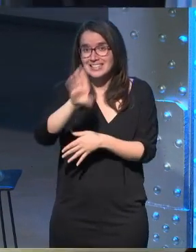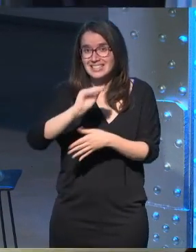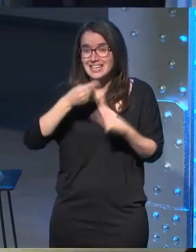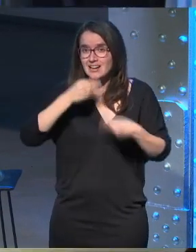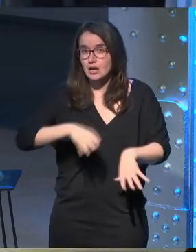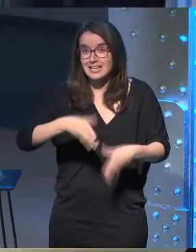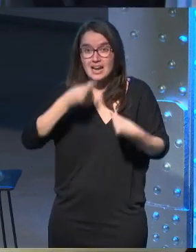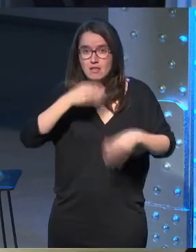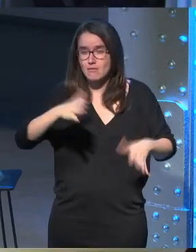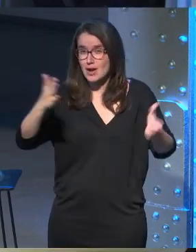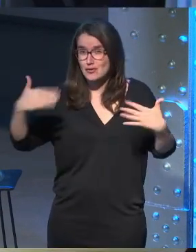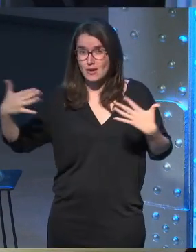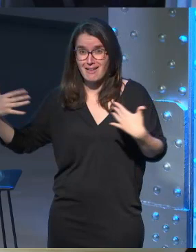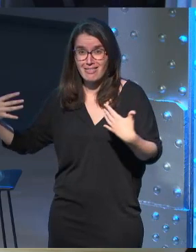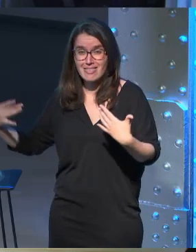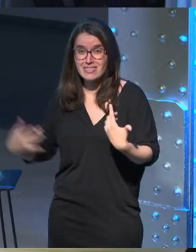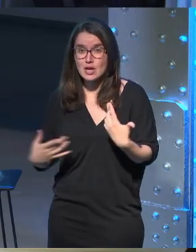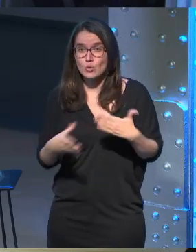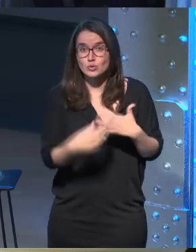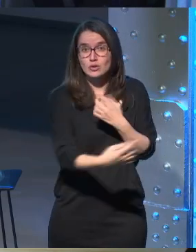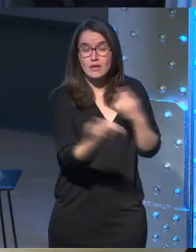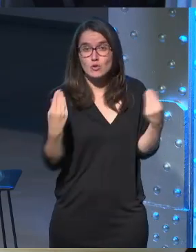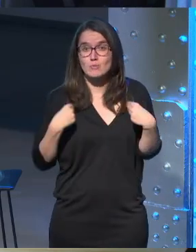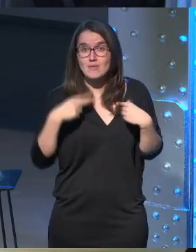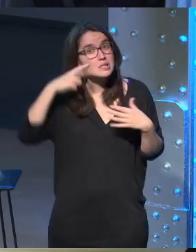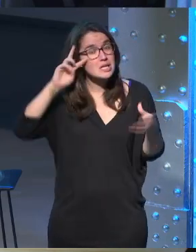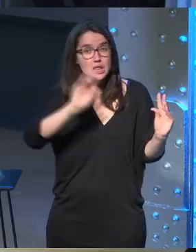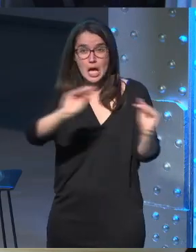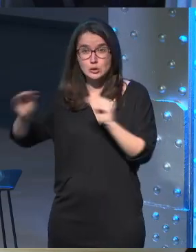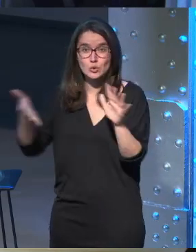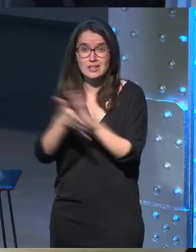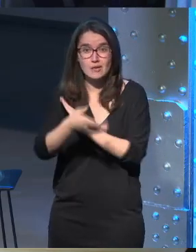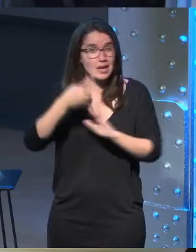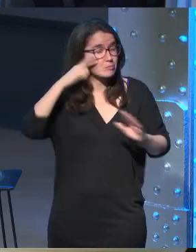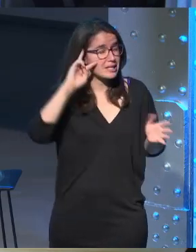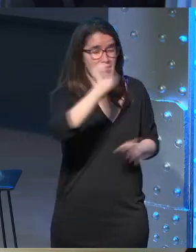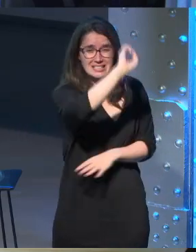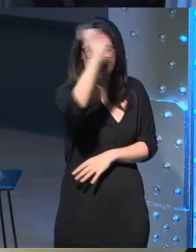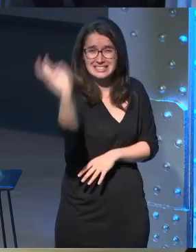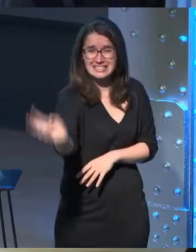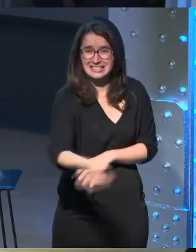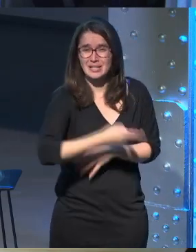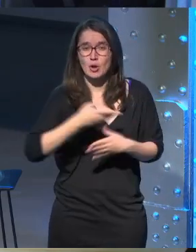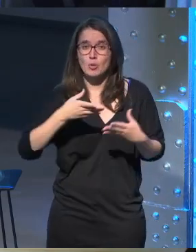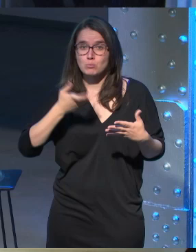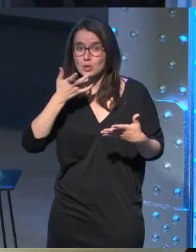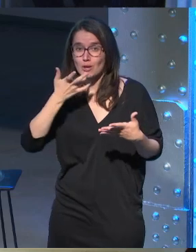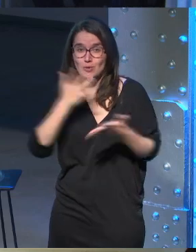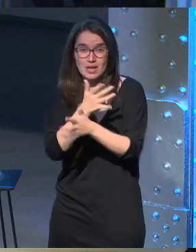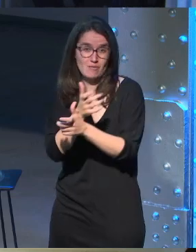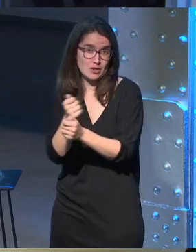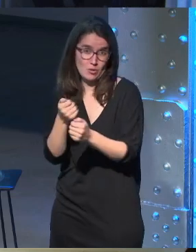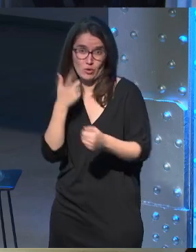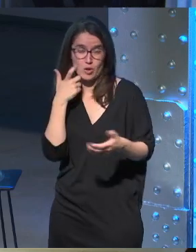es que no hay una narrativa ¿cómo que una narrativa? cada usuario vivirá su propia experiencia que serán muchas de ellas ¿no? algo que el mundo del videojuego por ejemplo ya está bastante